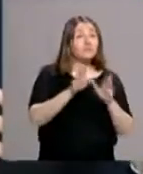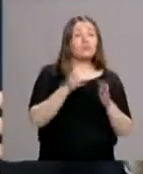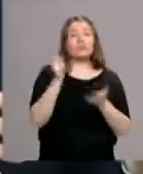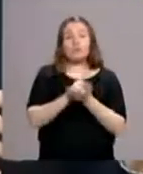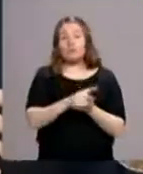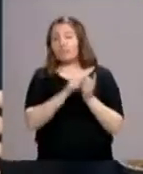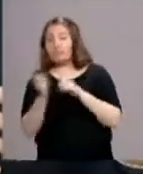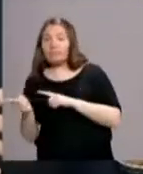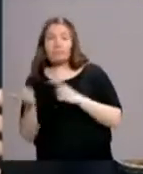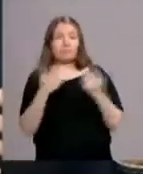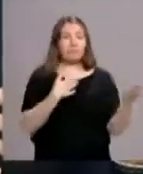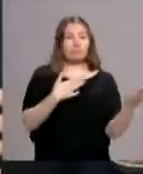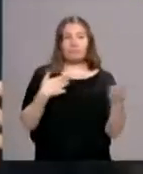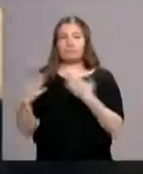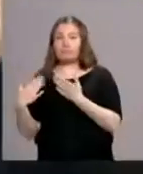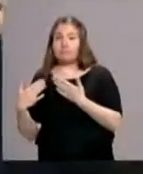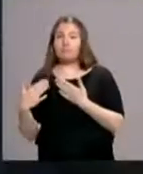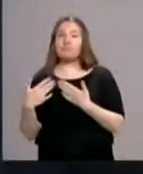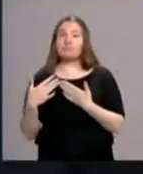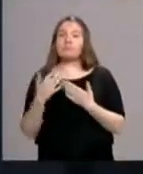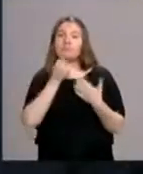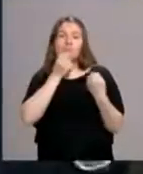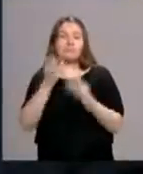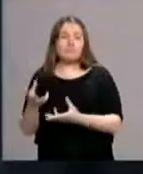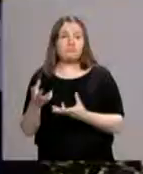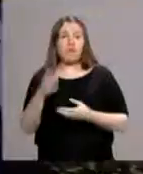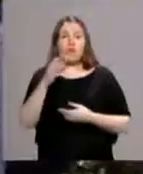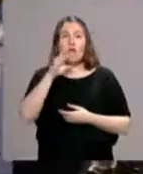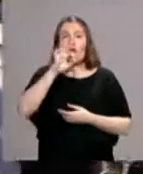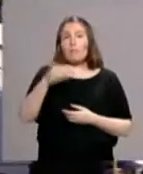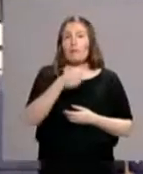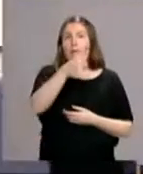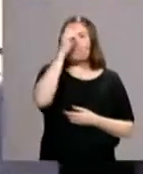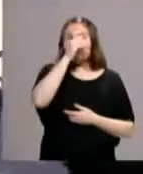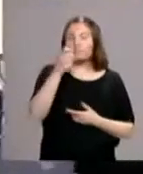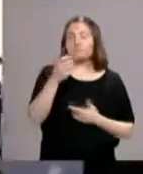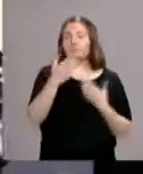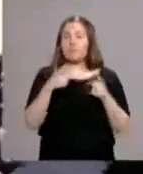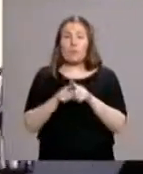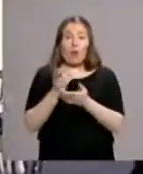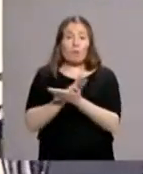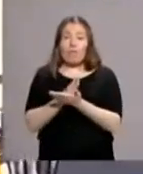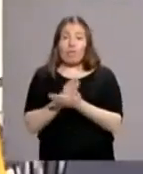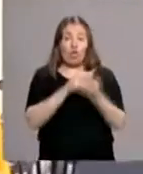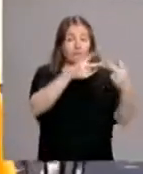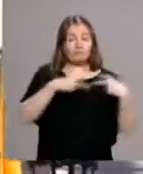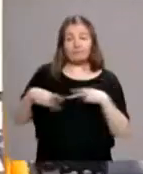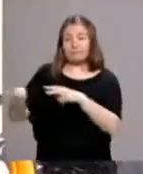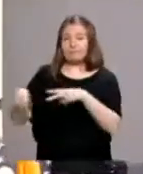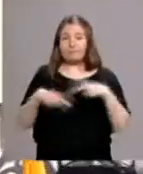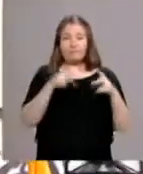pues pude decirle al presidente Castro lo que Obama... Y todo era algo conciliador,